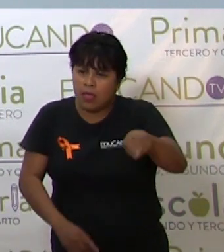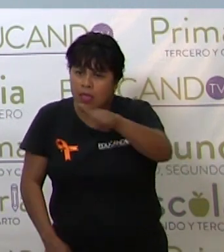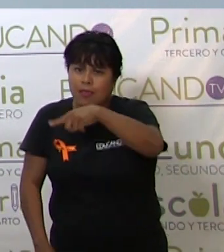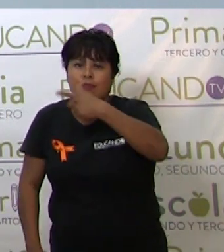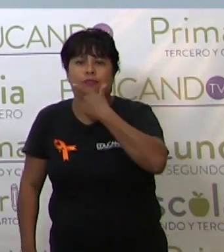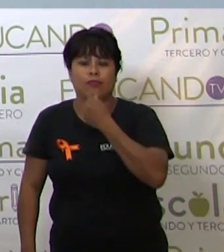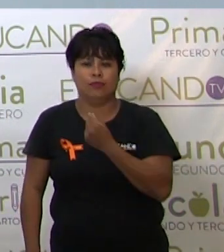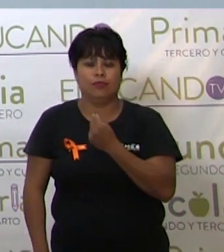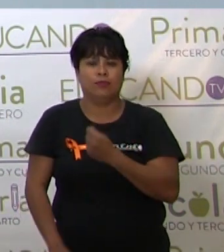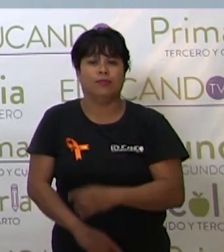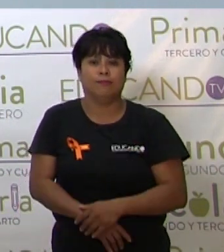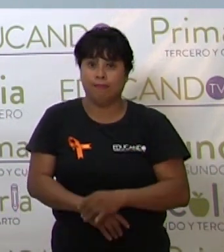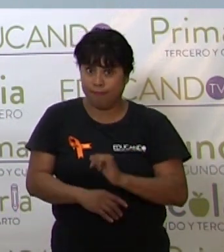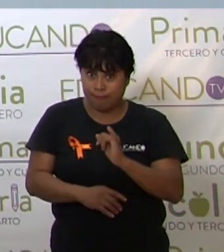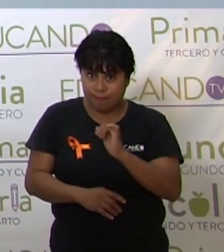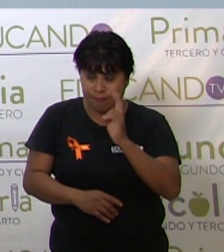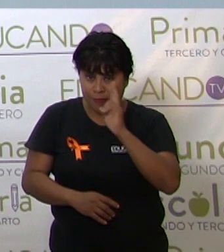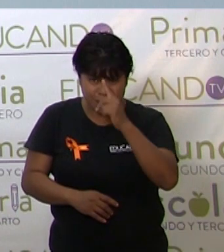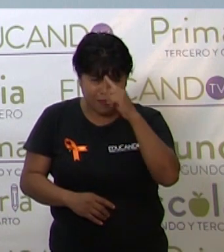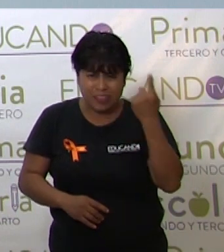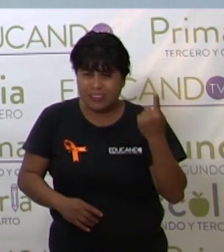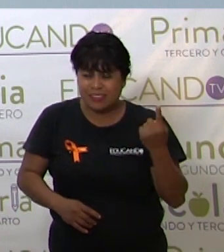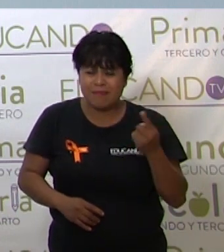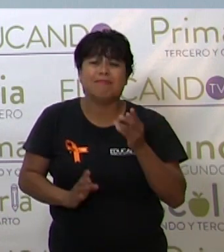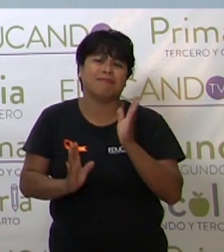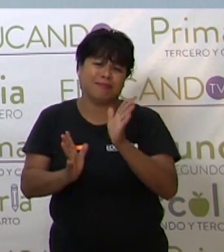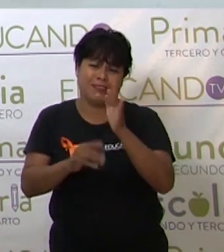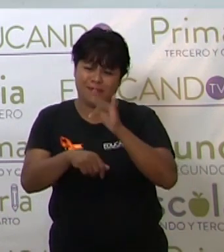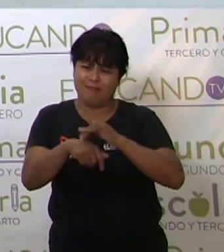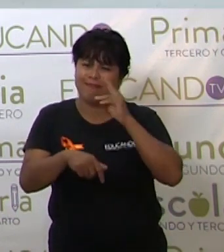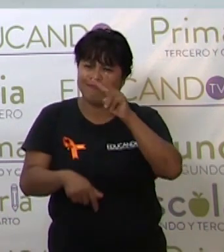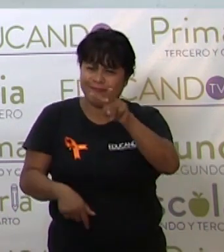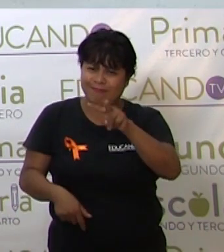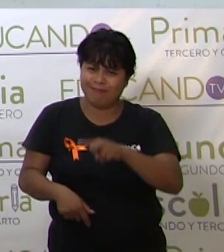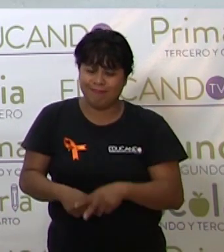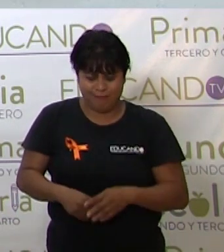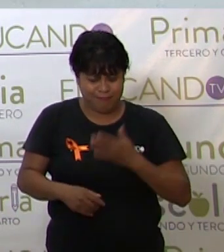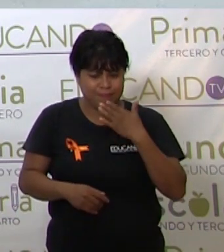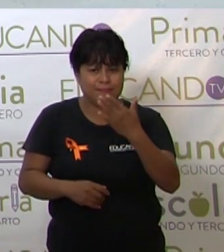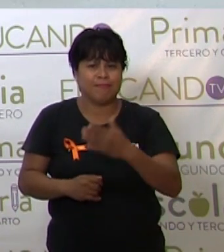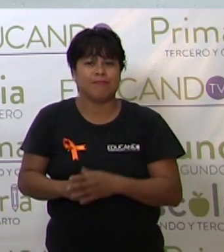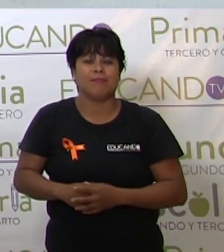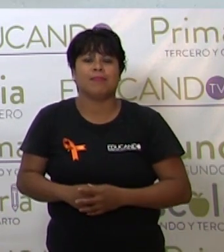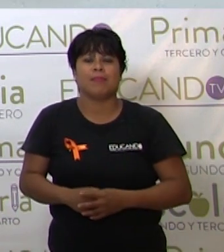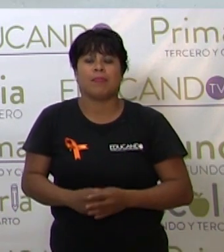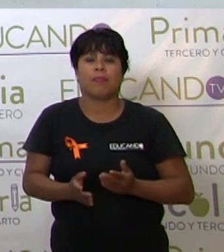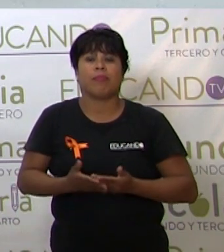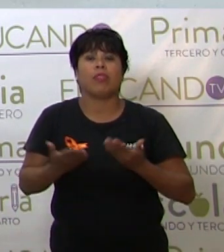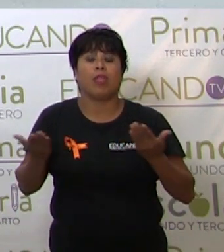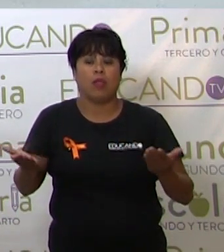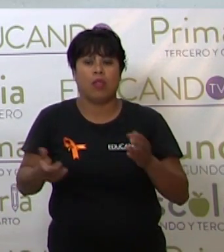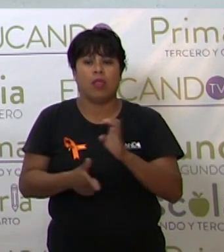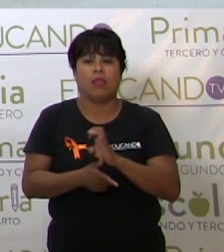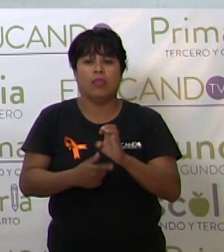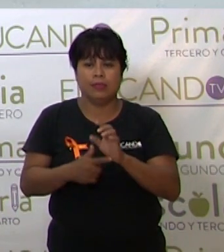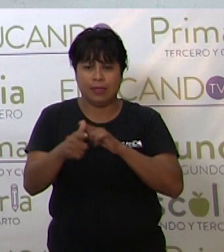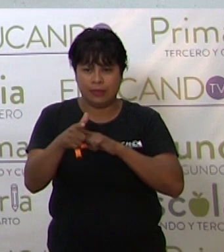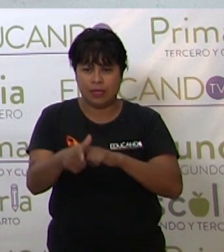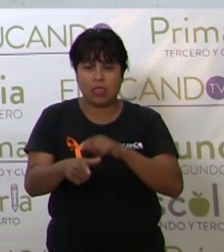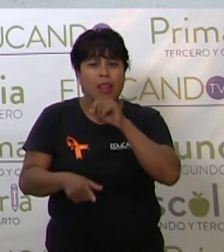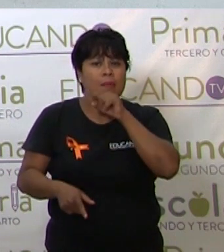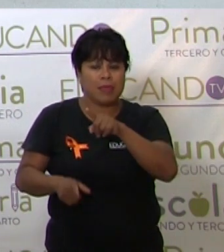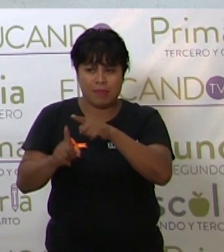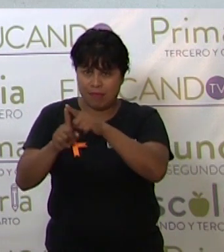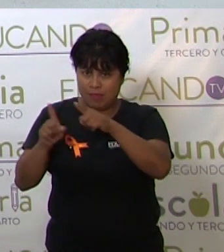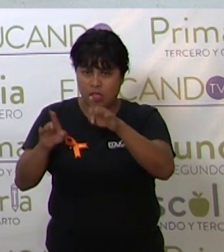ellos. ¿Verdad que es fácil? ¿Verdad que ya los habían visto? Muy bien. Ahora, entonces, siguiendo la misma